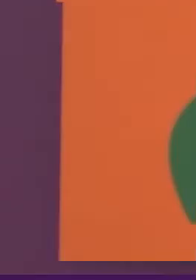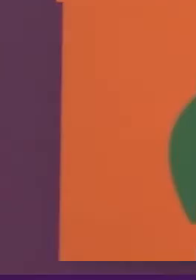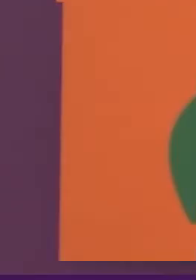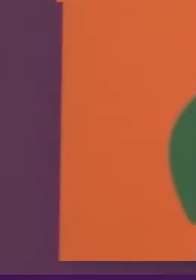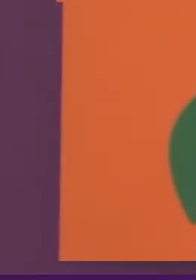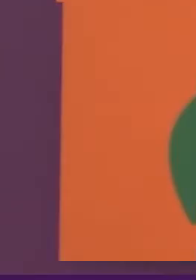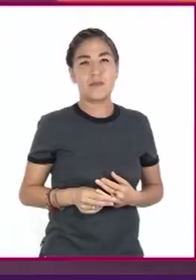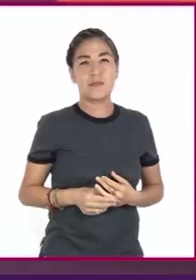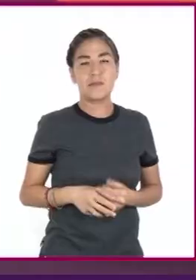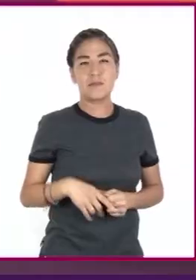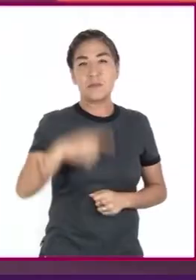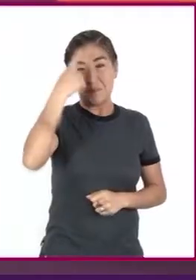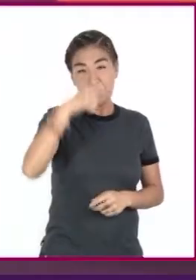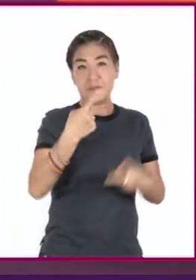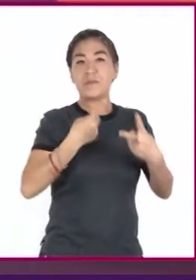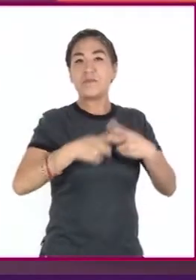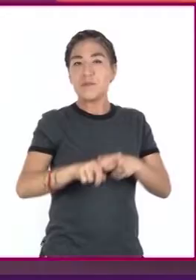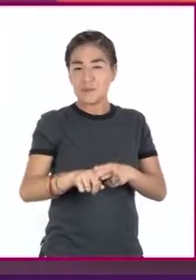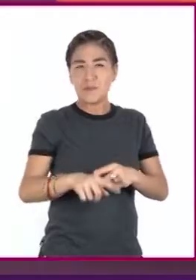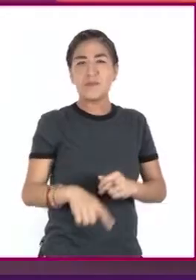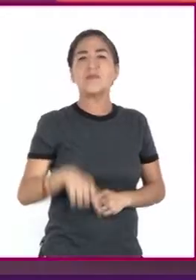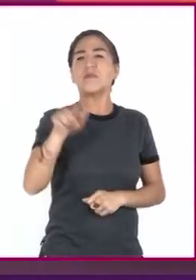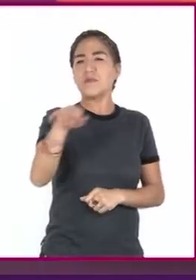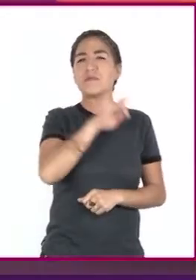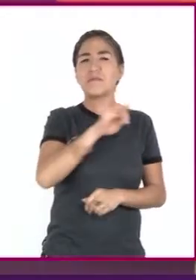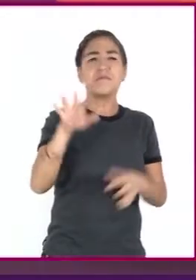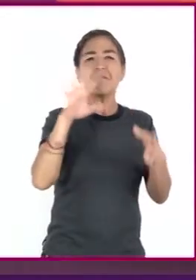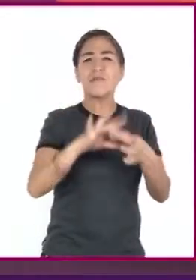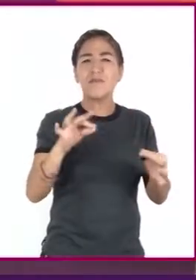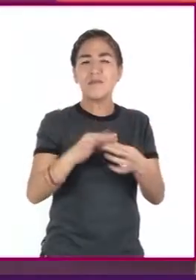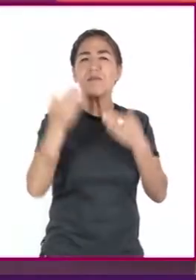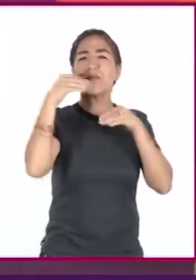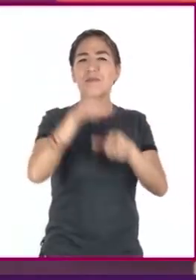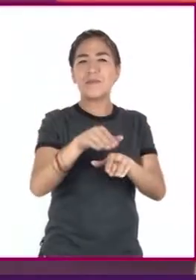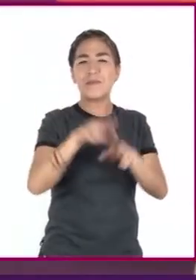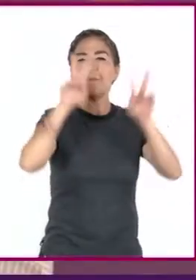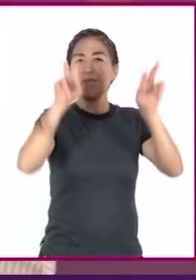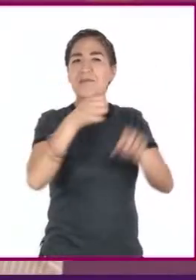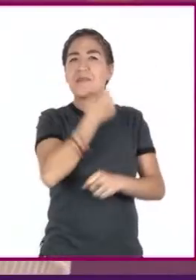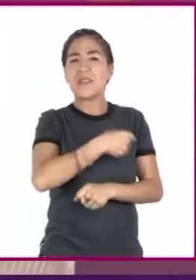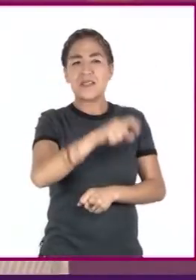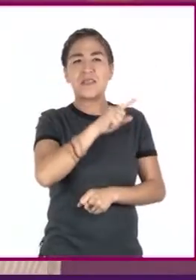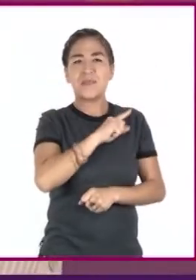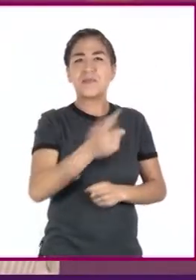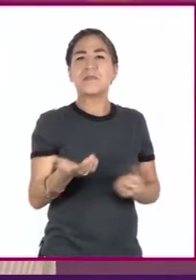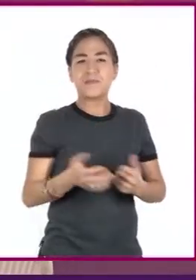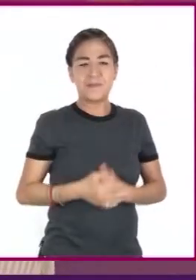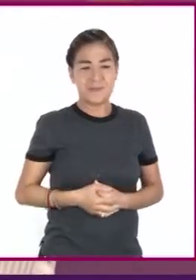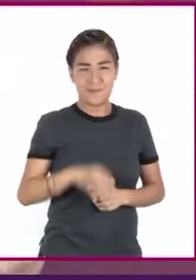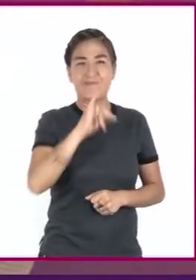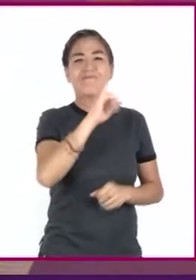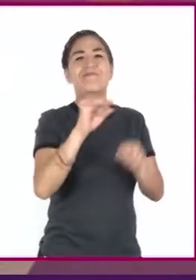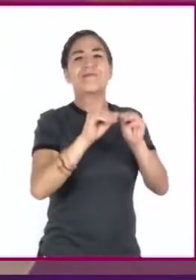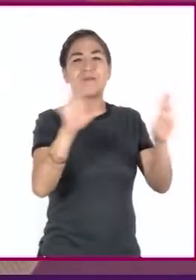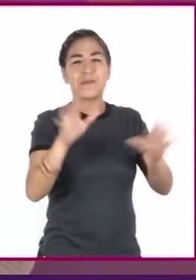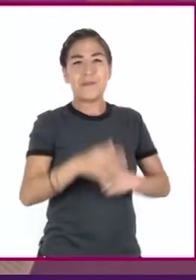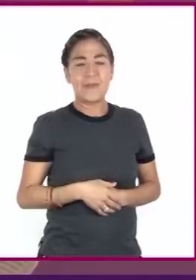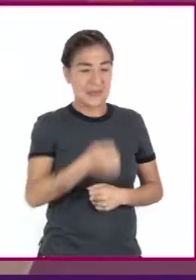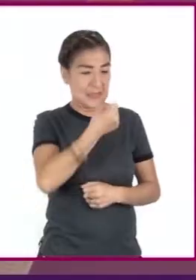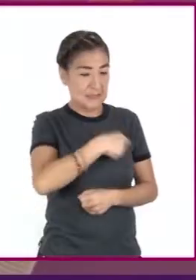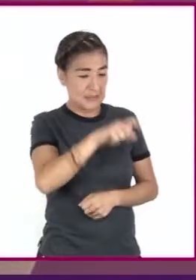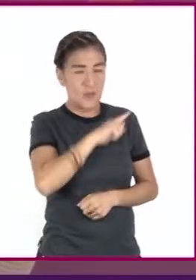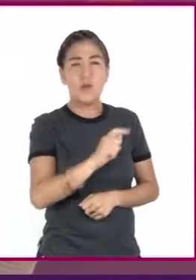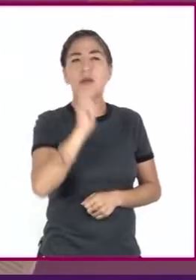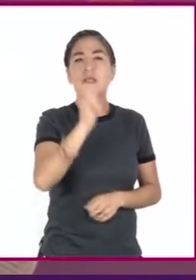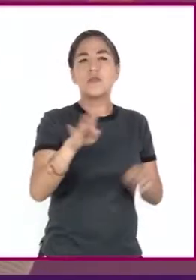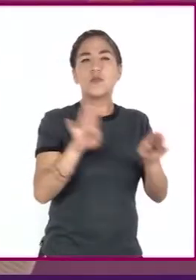Para comenzar, maestra Etel, ¿podría hablarnos sobre el tema de salud? Por supuesto, la salud es el